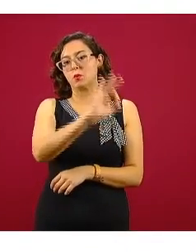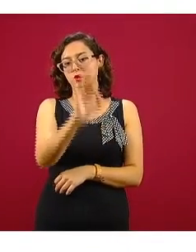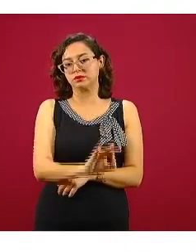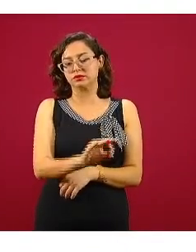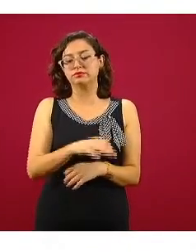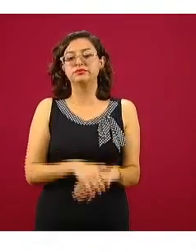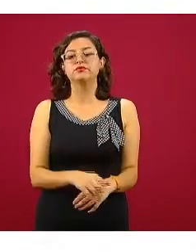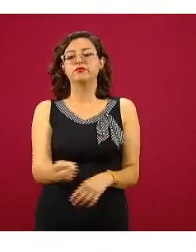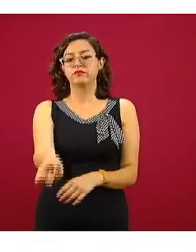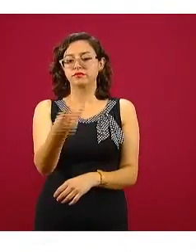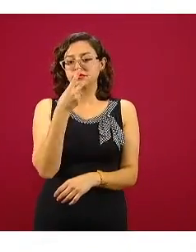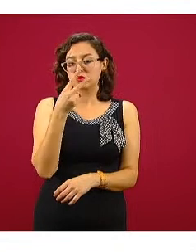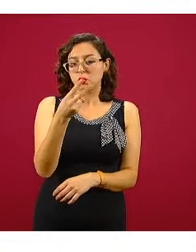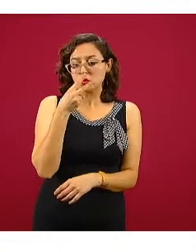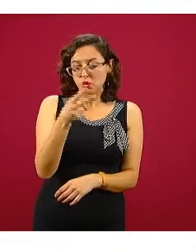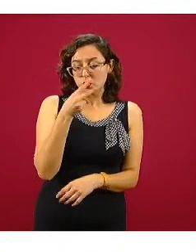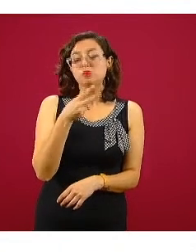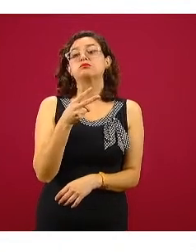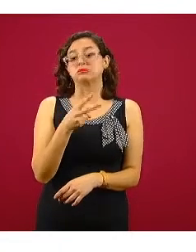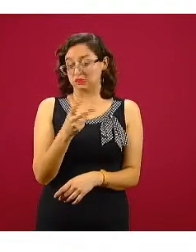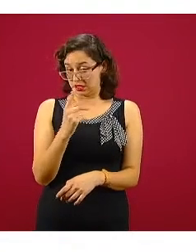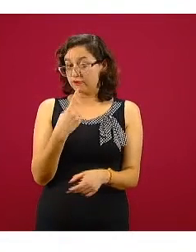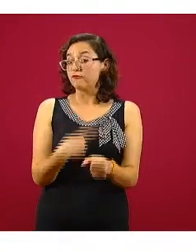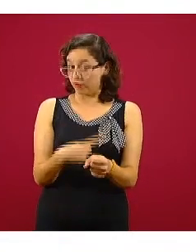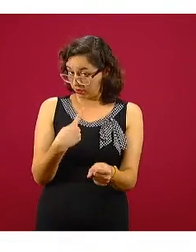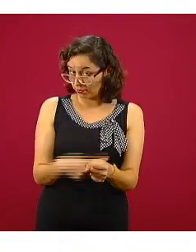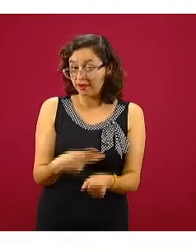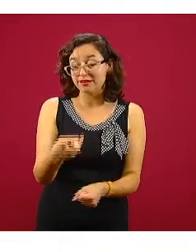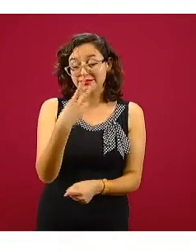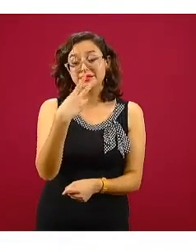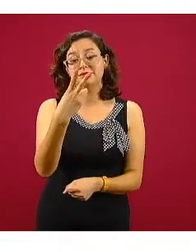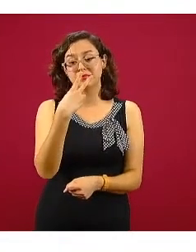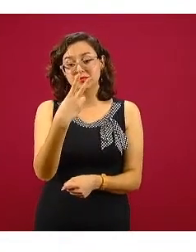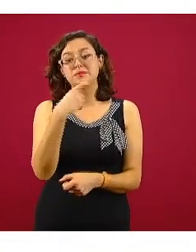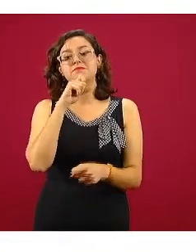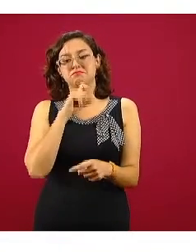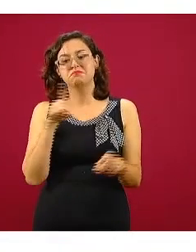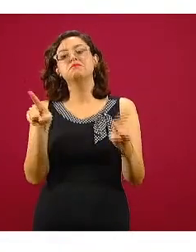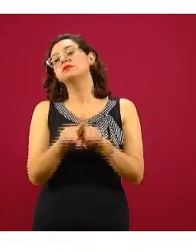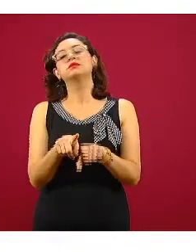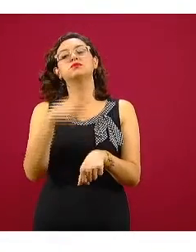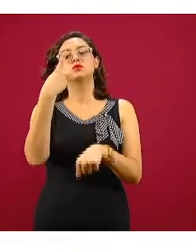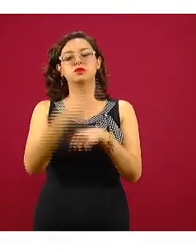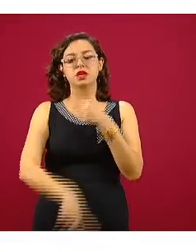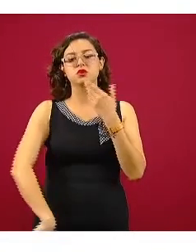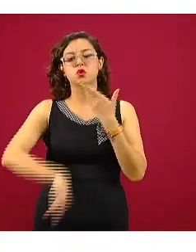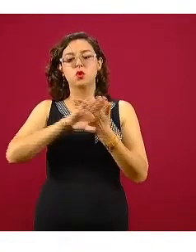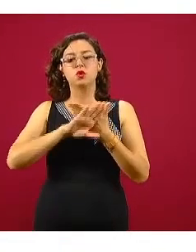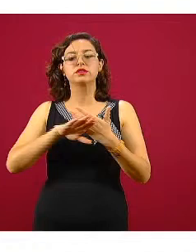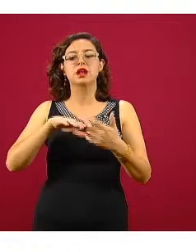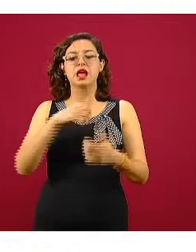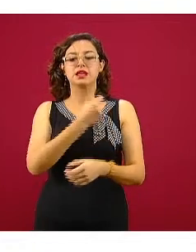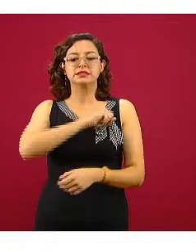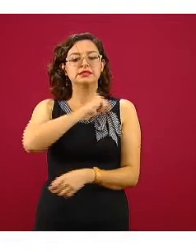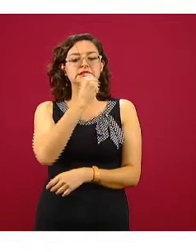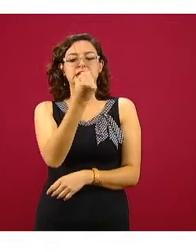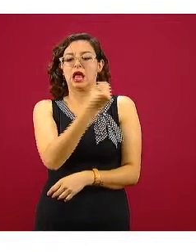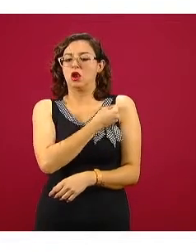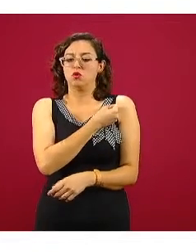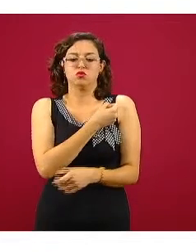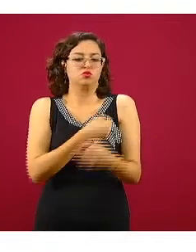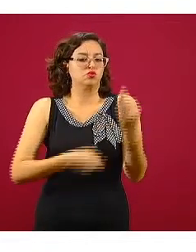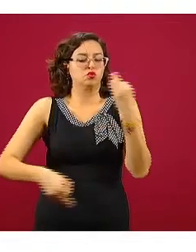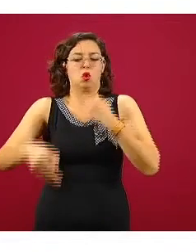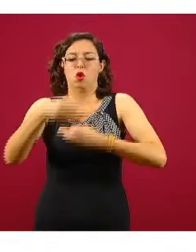El tabaquismo, que en sí mismo es una enfermedad, ocasiona múltiples daños a la salud, prácticamente en cualquier